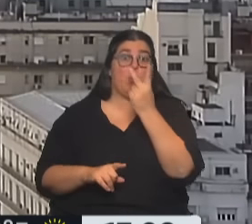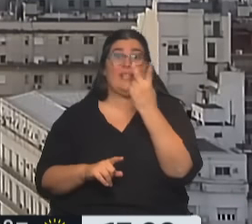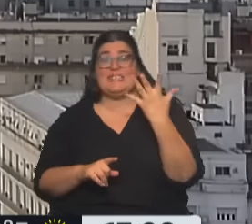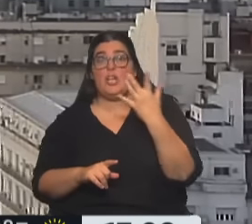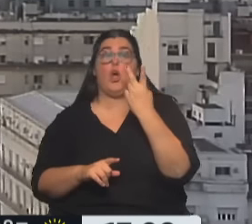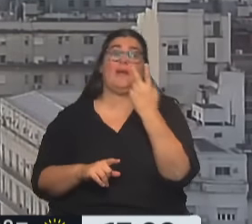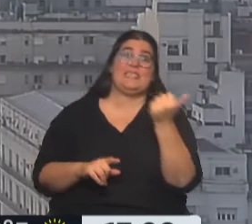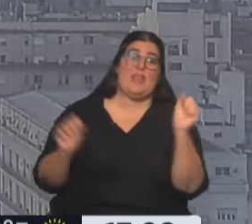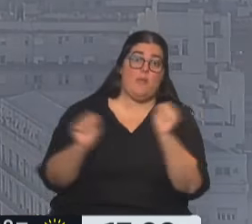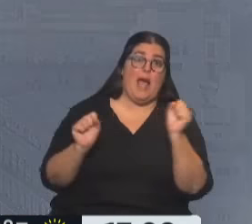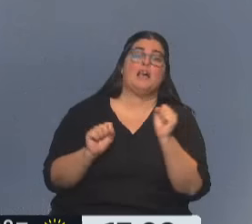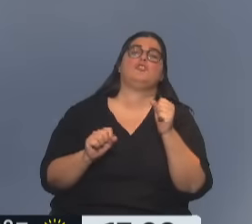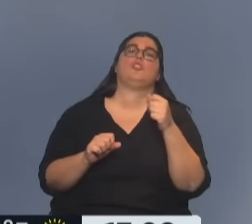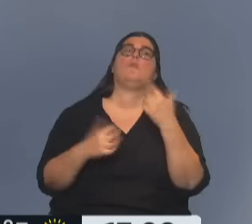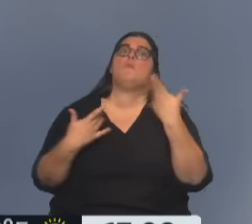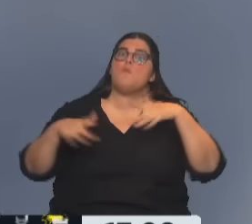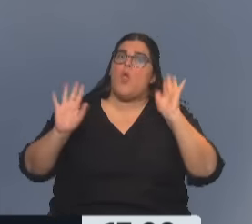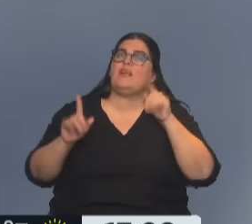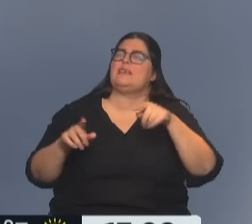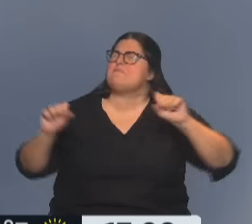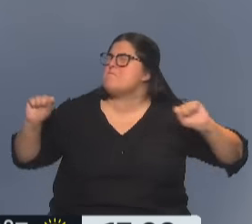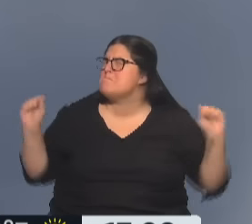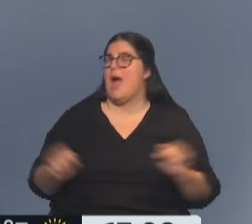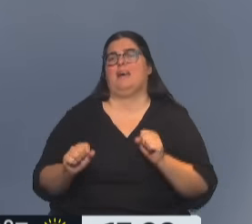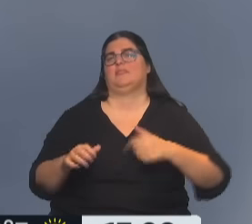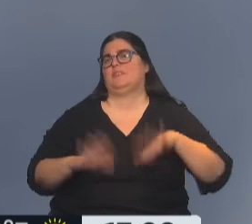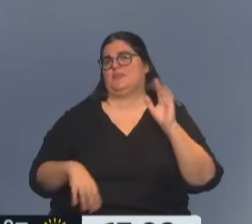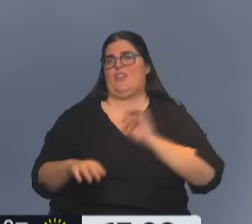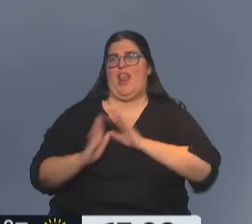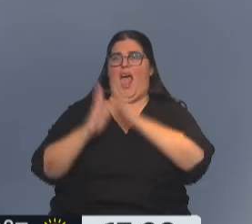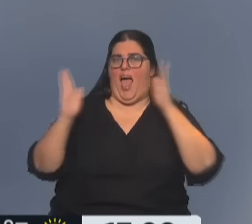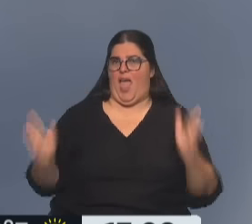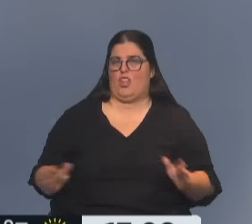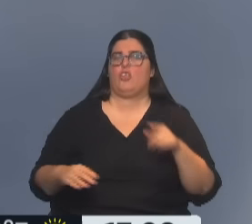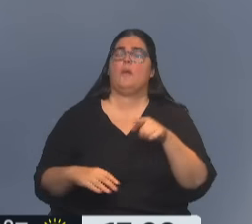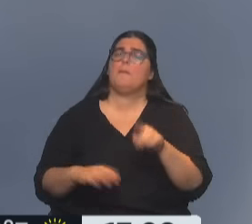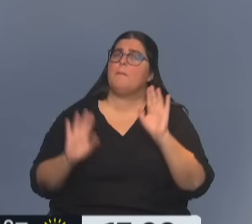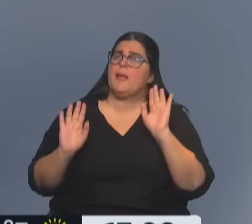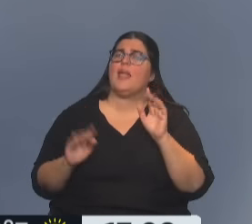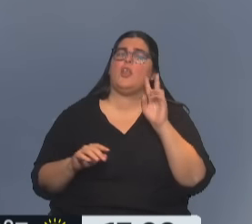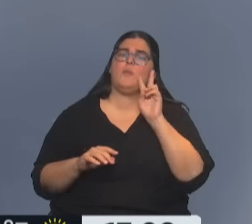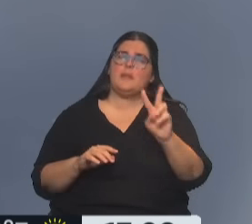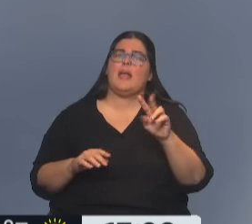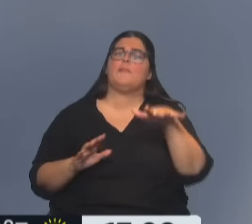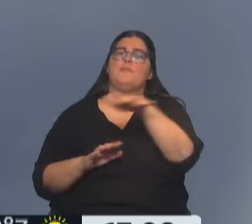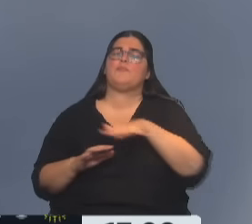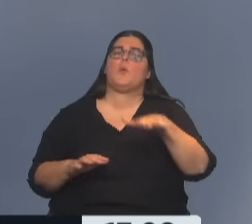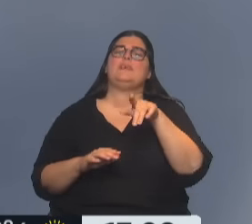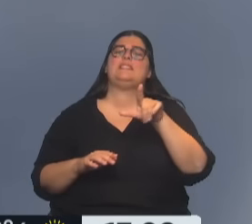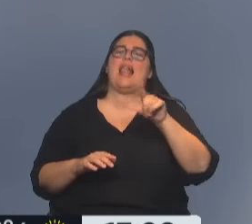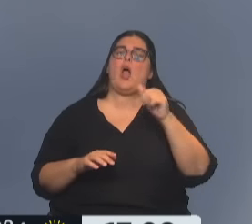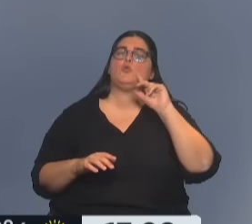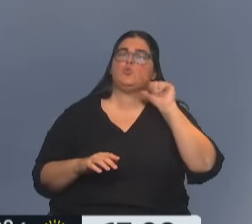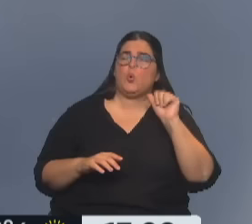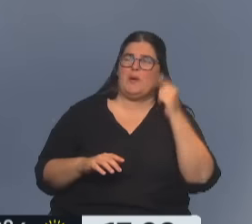26 puede ser uno de los más fríos del año, pero si nos vamos a Villa Langostura, bueno, en Buenos Aires diríamos que estábamos